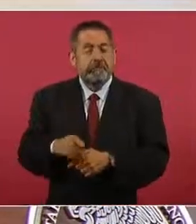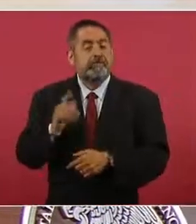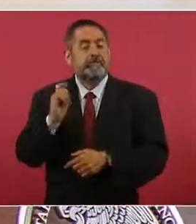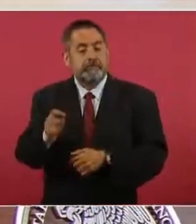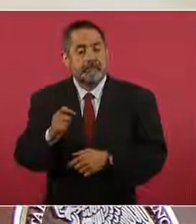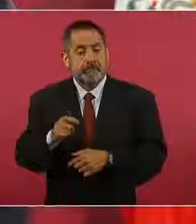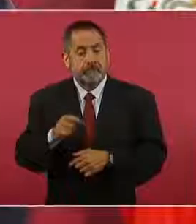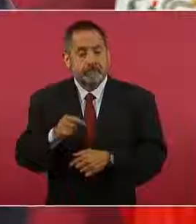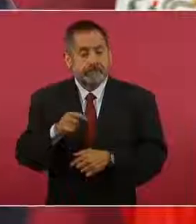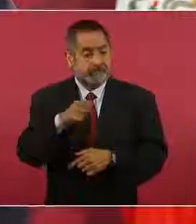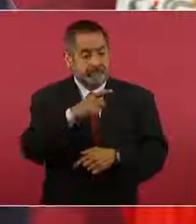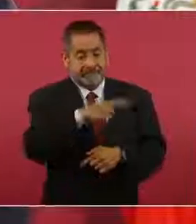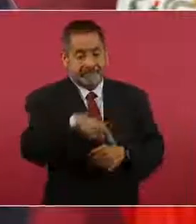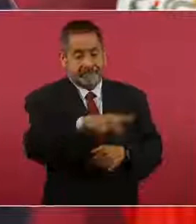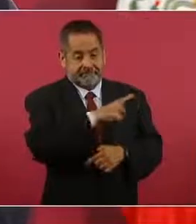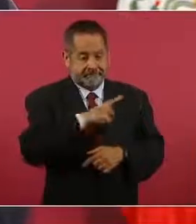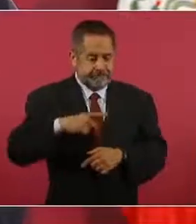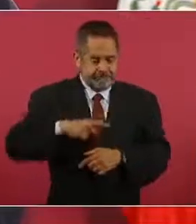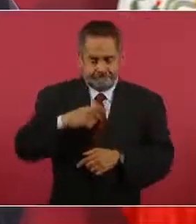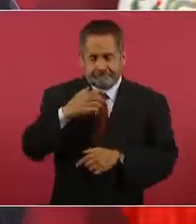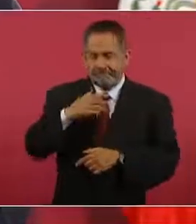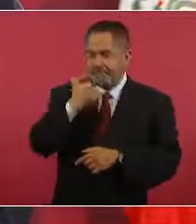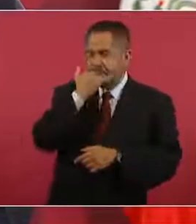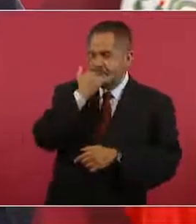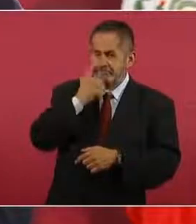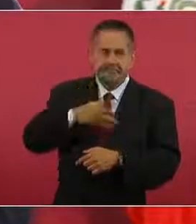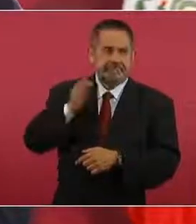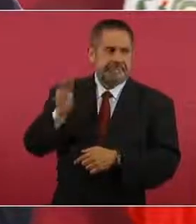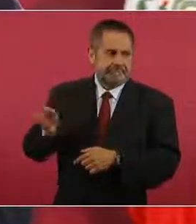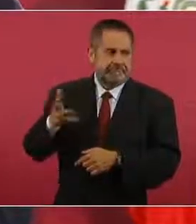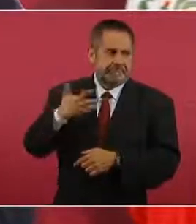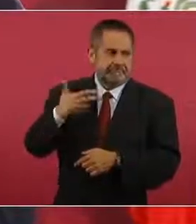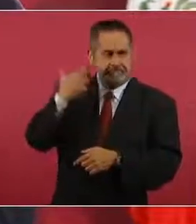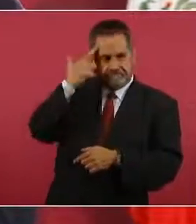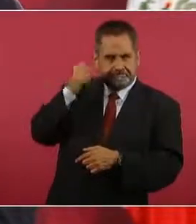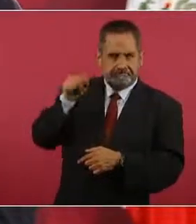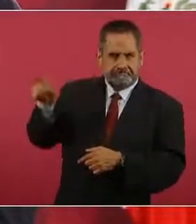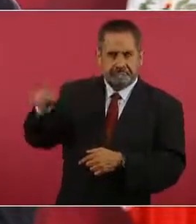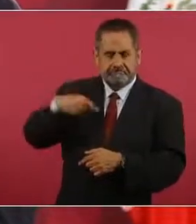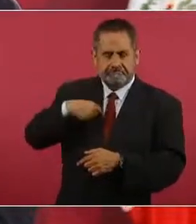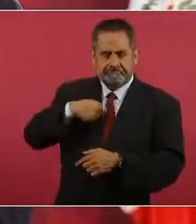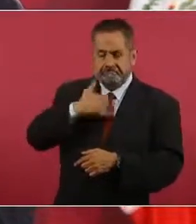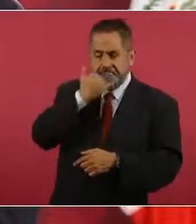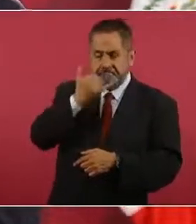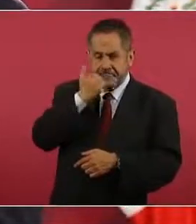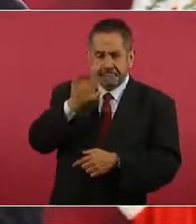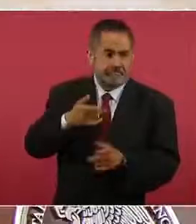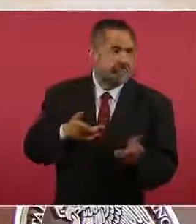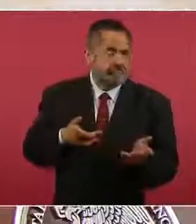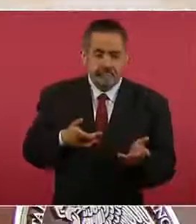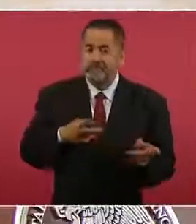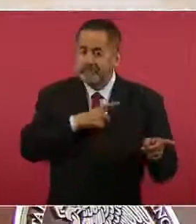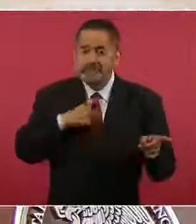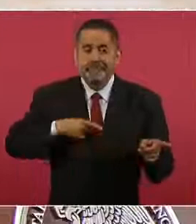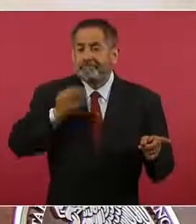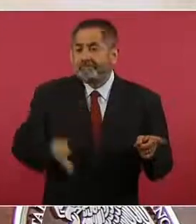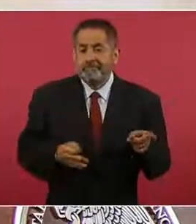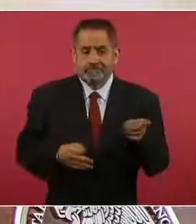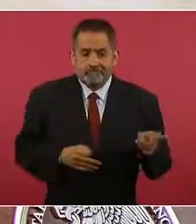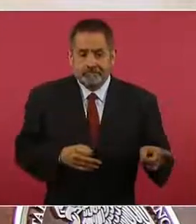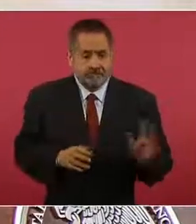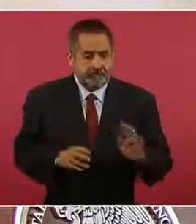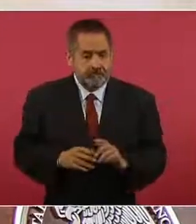de reconocer que se equivocaron y que los errores